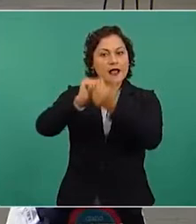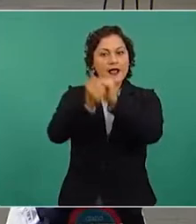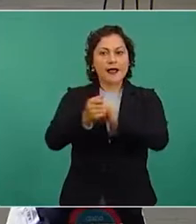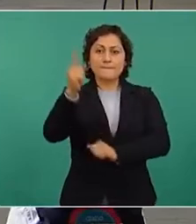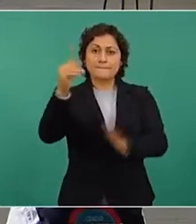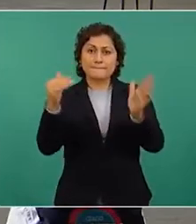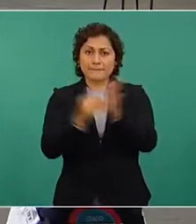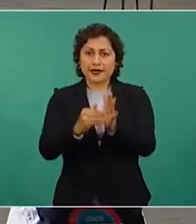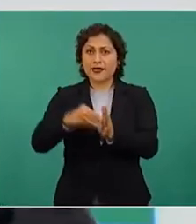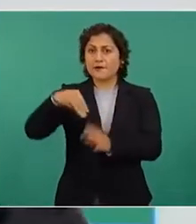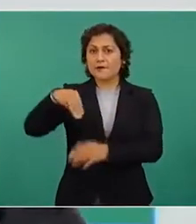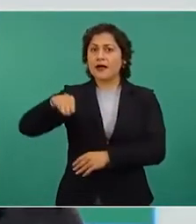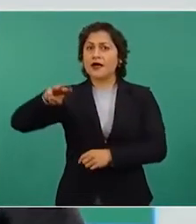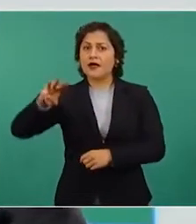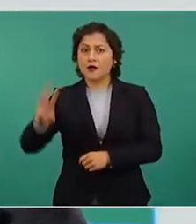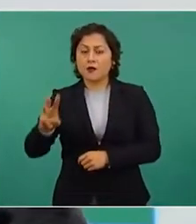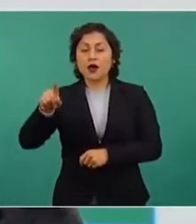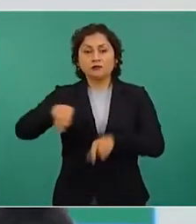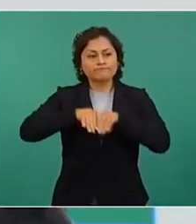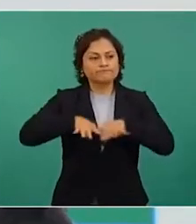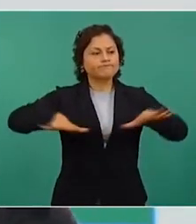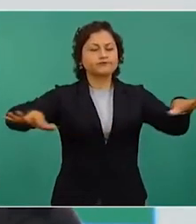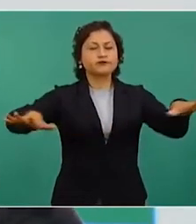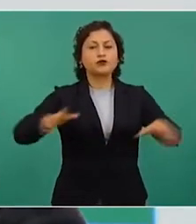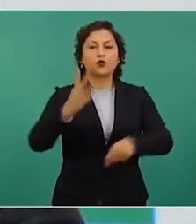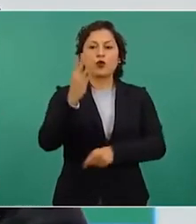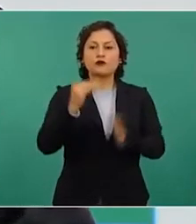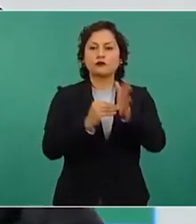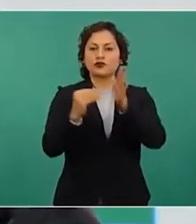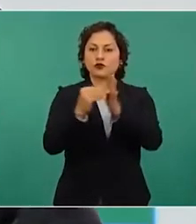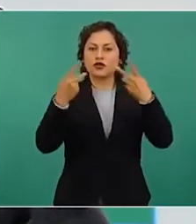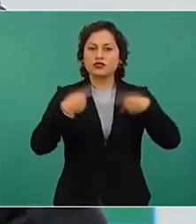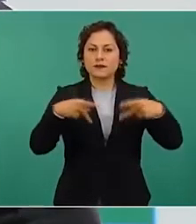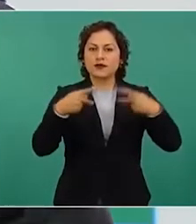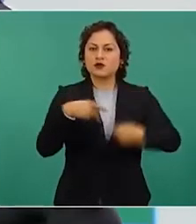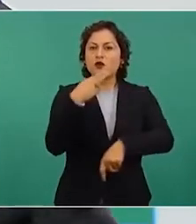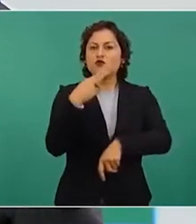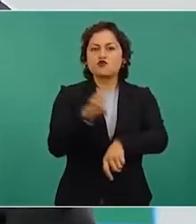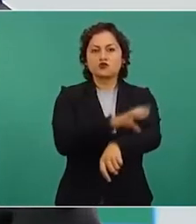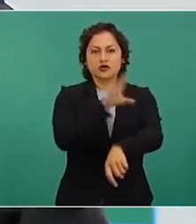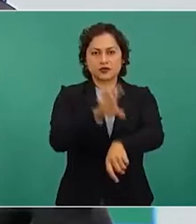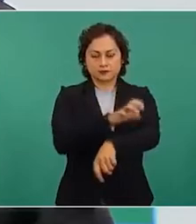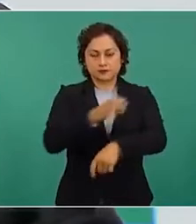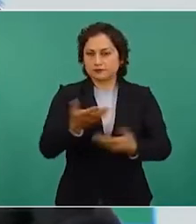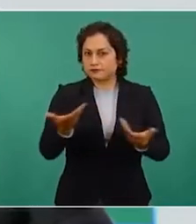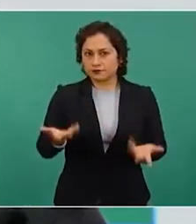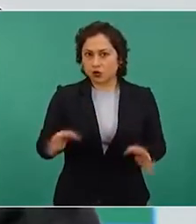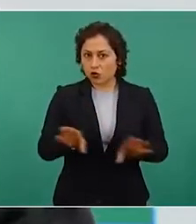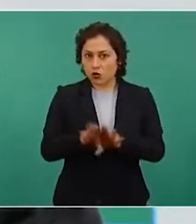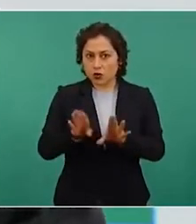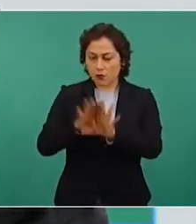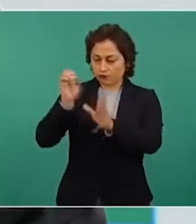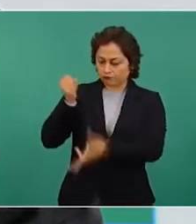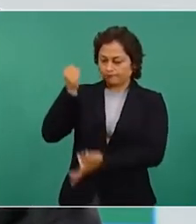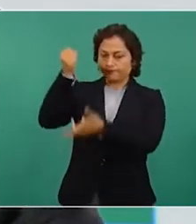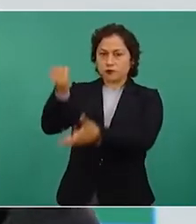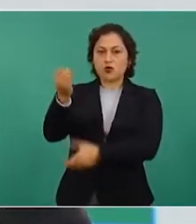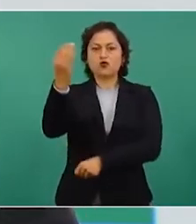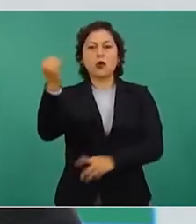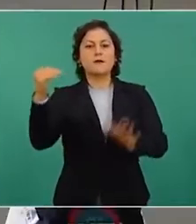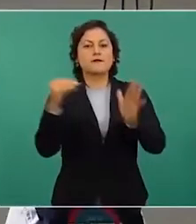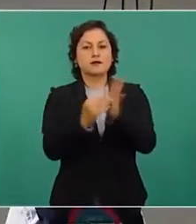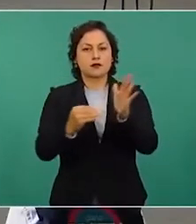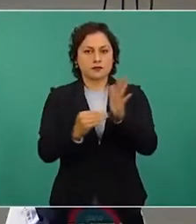beneficiará a cuatro millones de personas. Para ello, se dedicarán nueve mil millones de pesos.